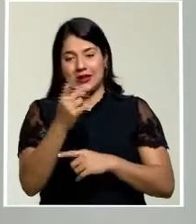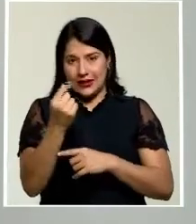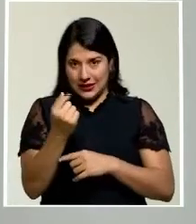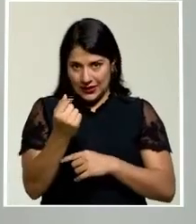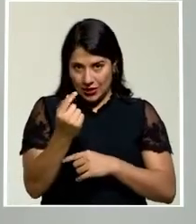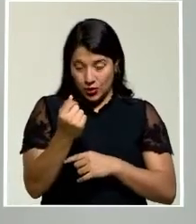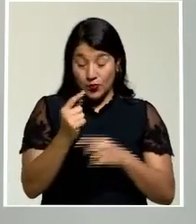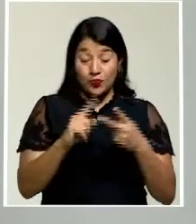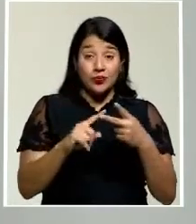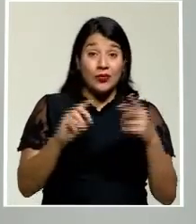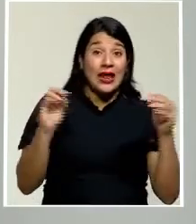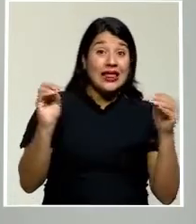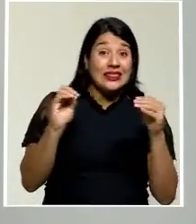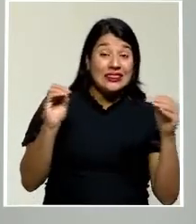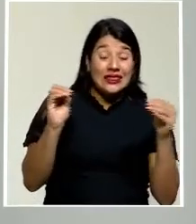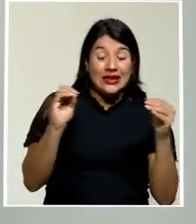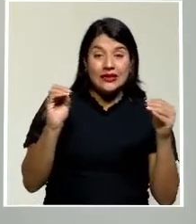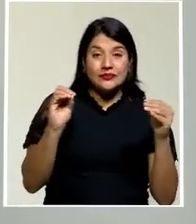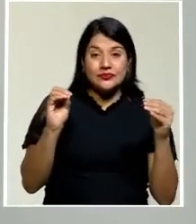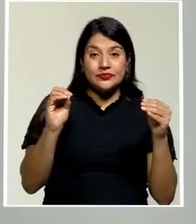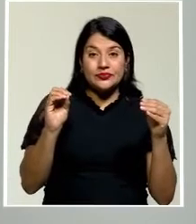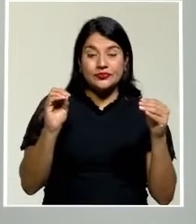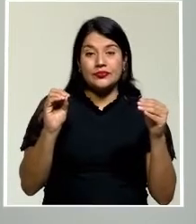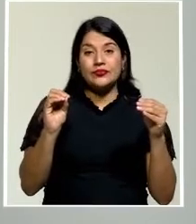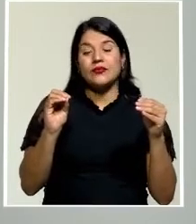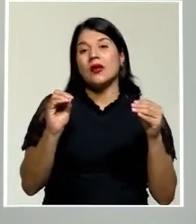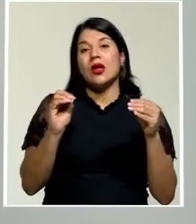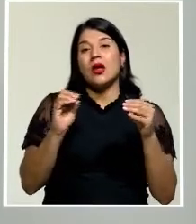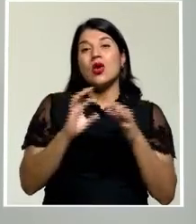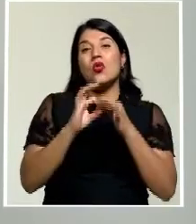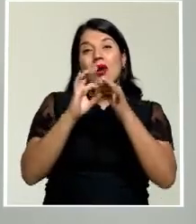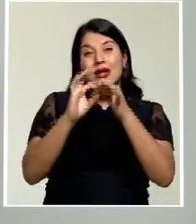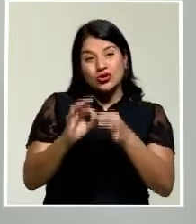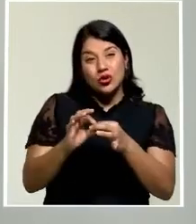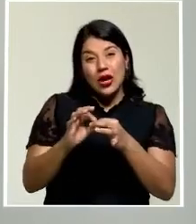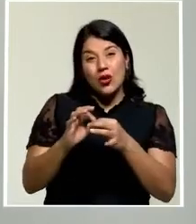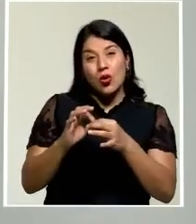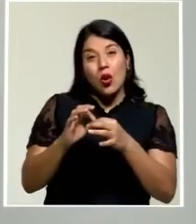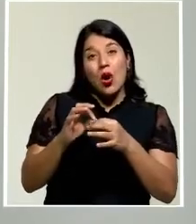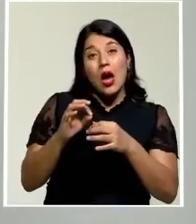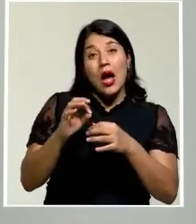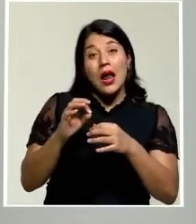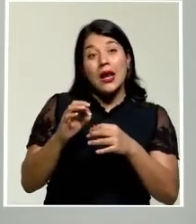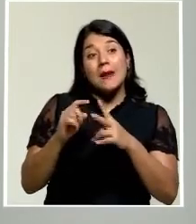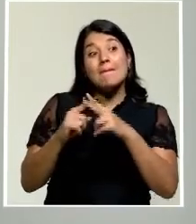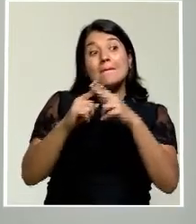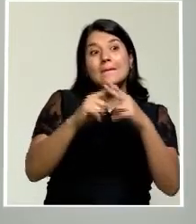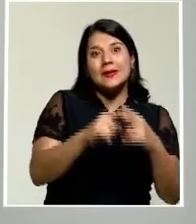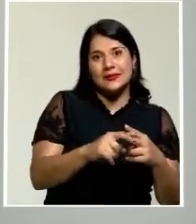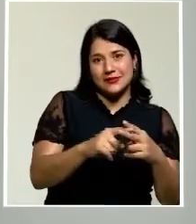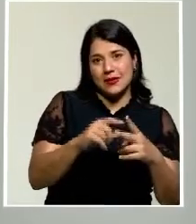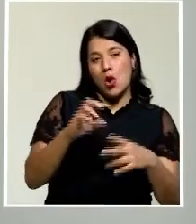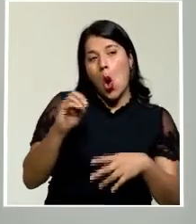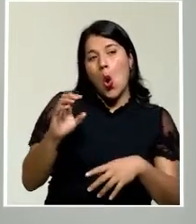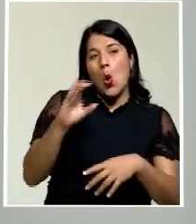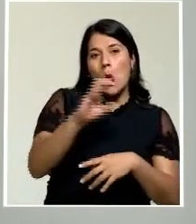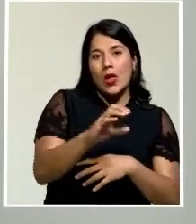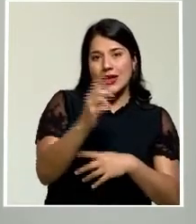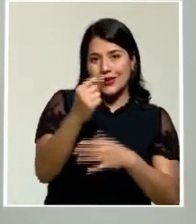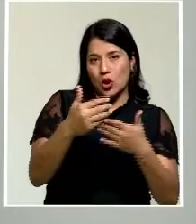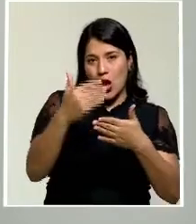aquello que corresponde al financiamiento anticipado de las elecciones del año